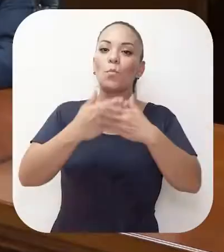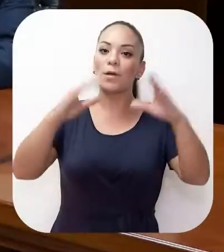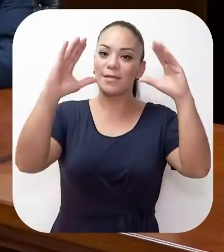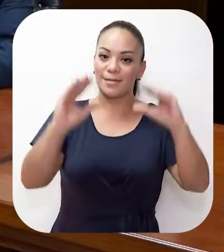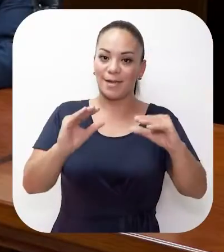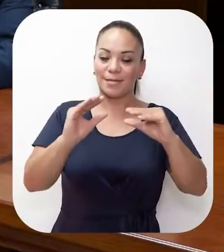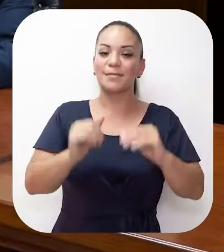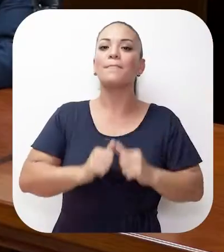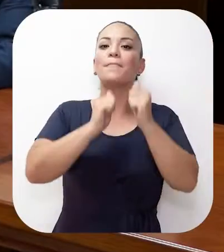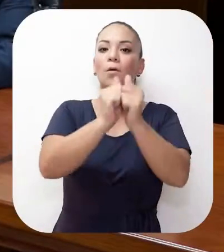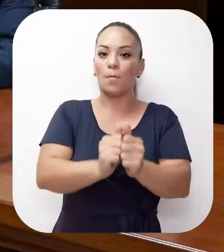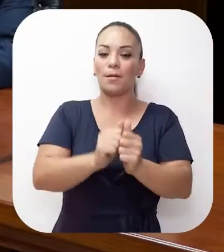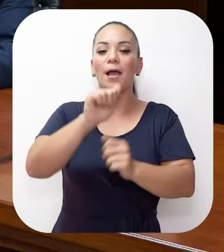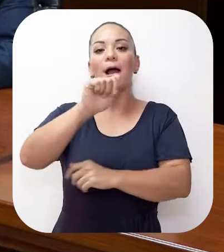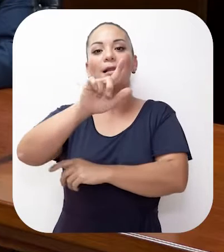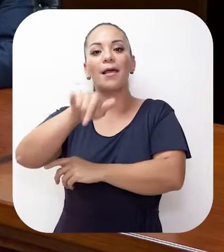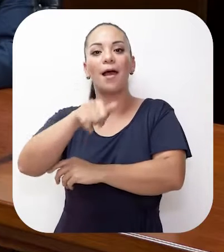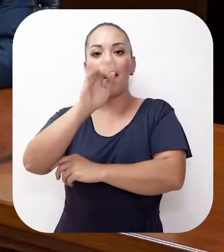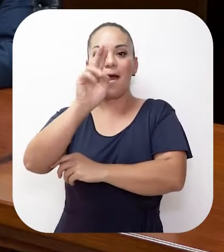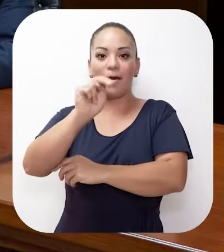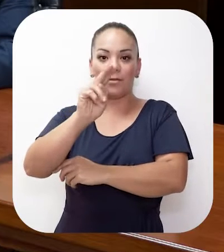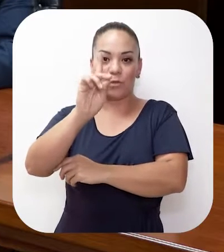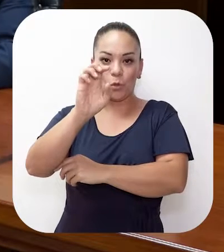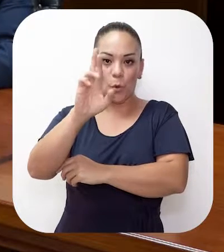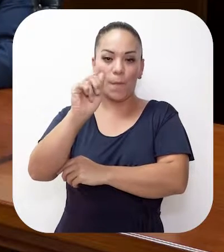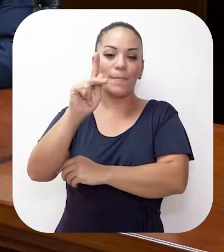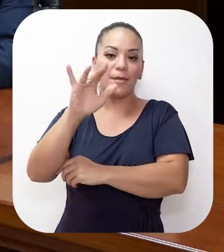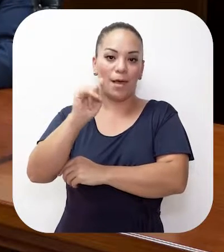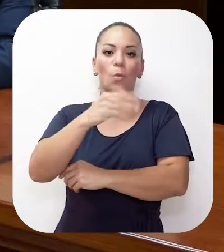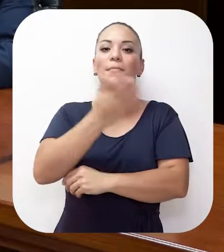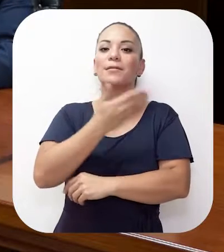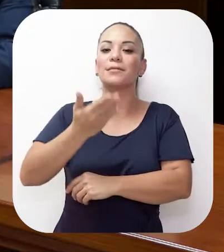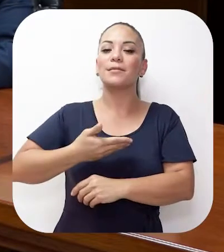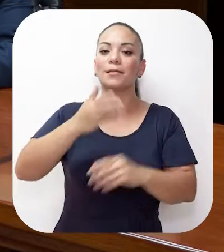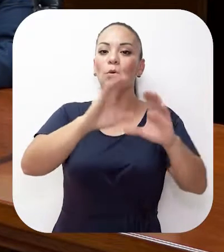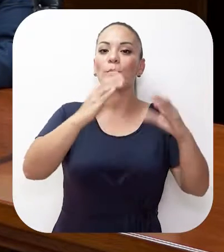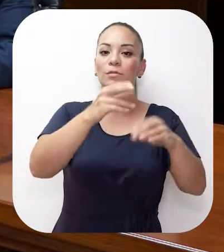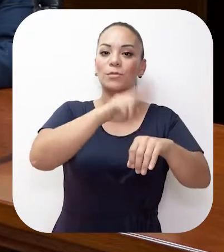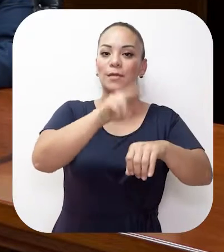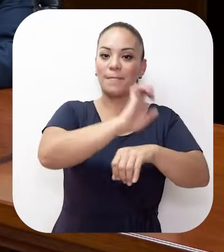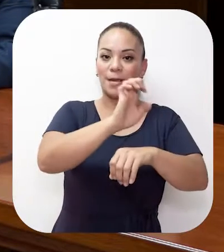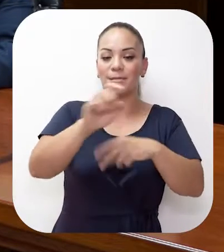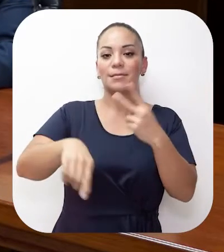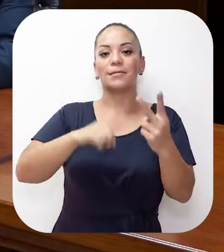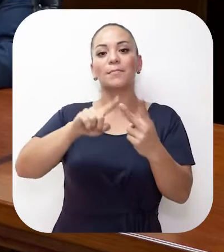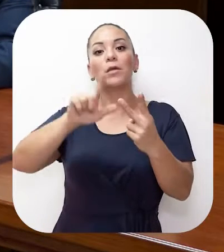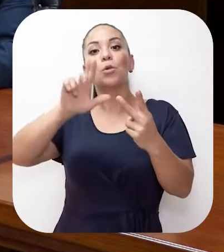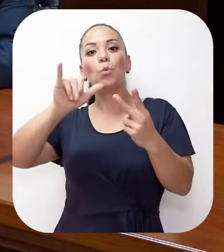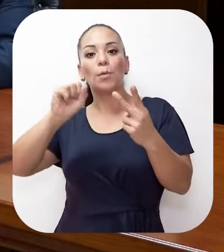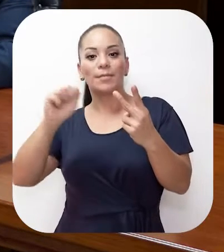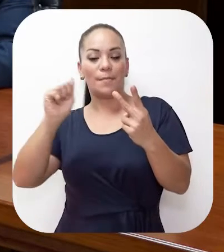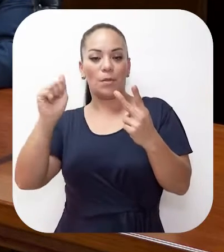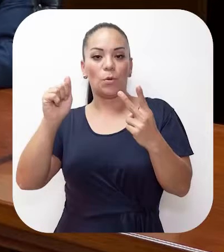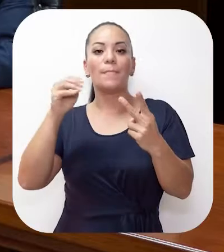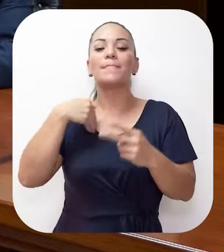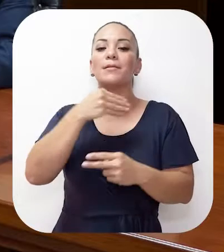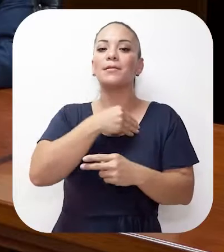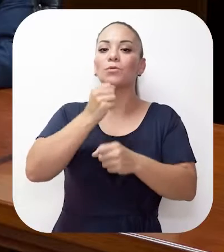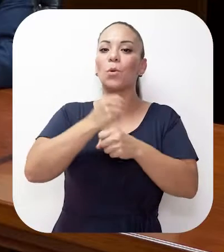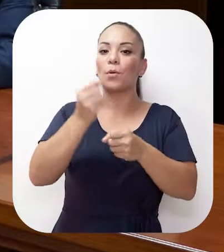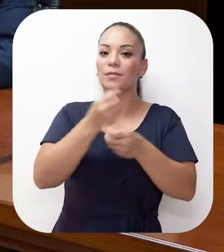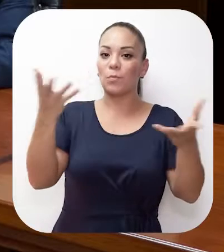Muy buenas tardes. Me acompaña don Alejandro Picado, presidente de la Comisión Nacional de Emergencia, y don Luis Amador,